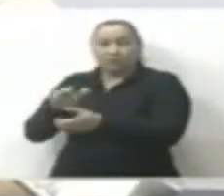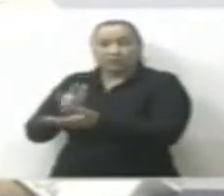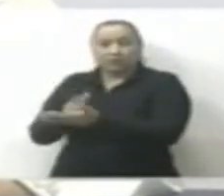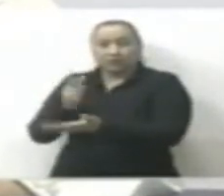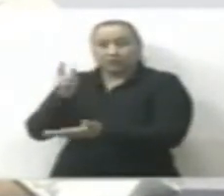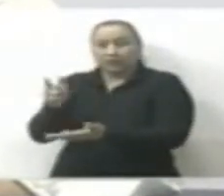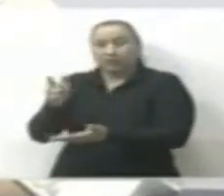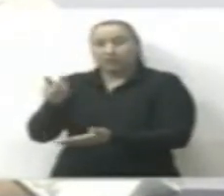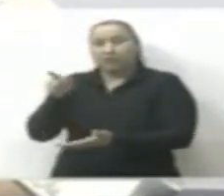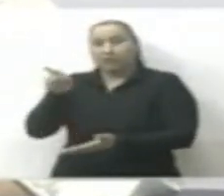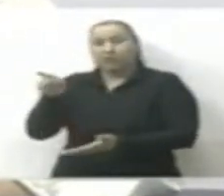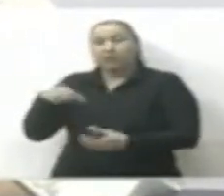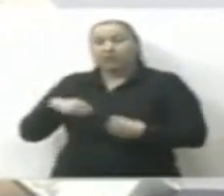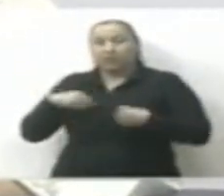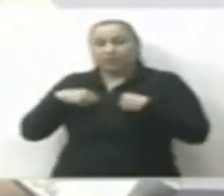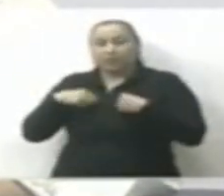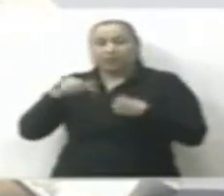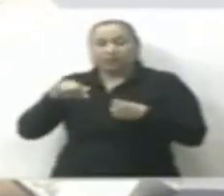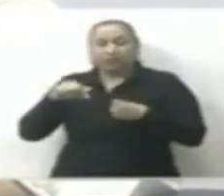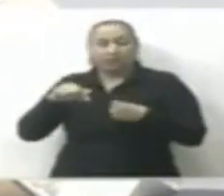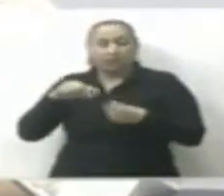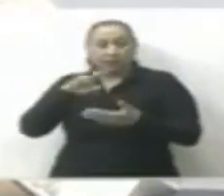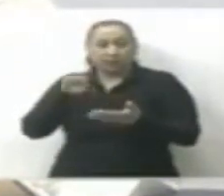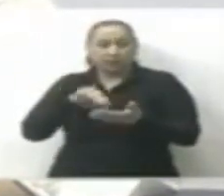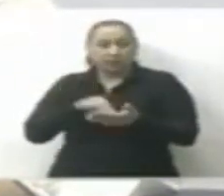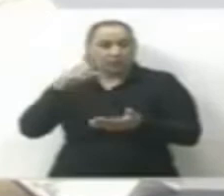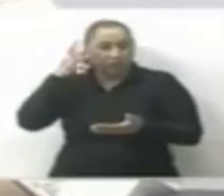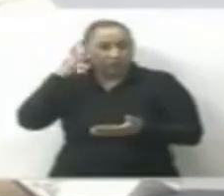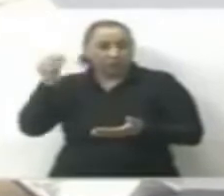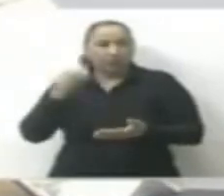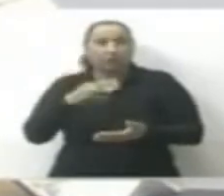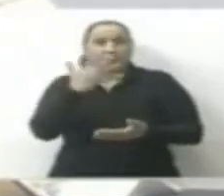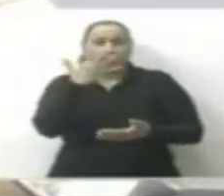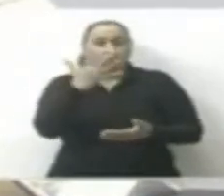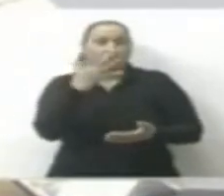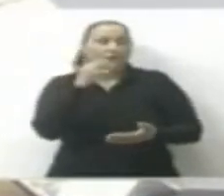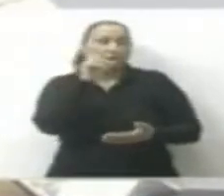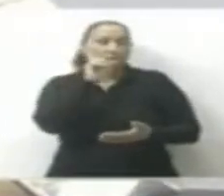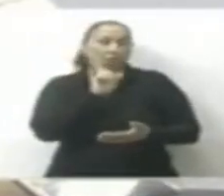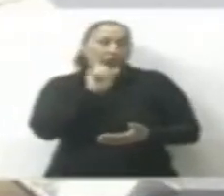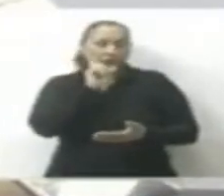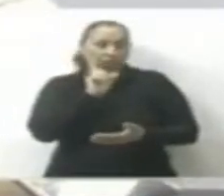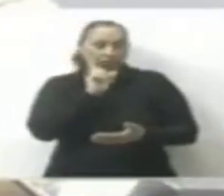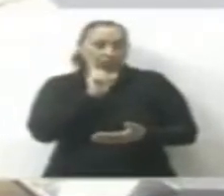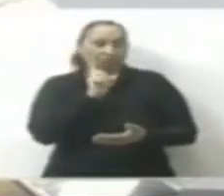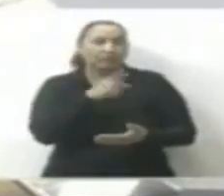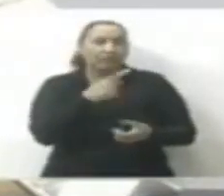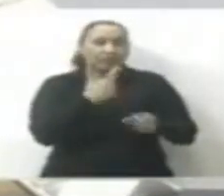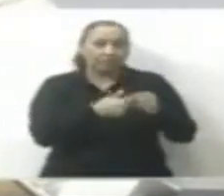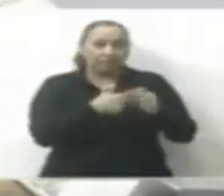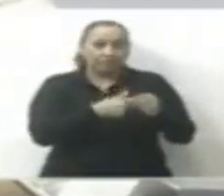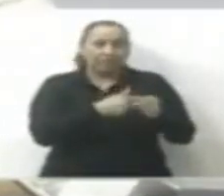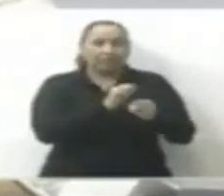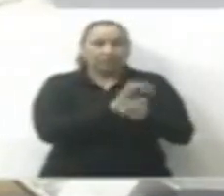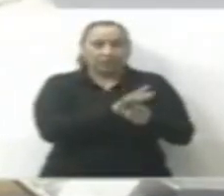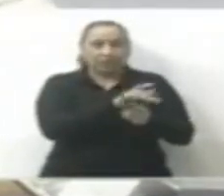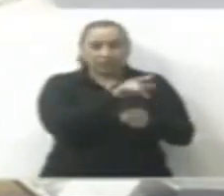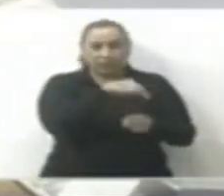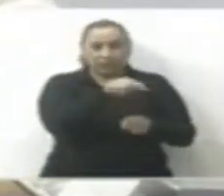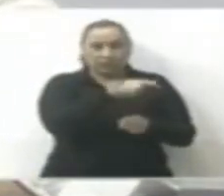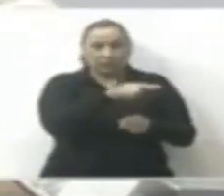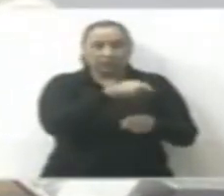y era originario de Colima. Además, cinco mujeres fueron diagnosticadas como positivas al virus del SARS-CoV-2